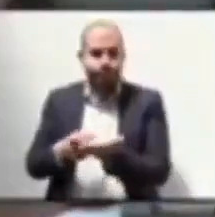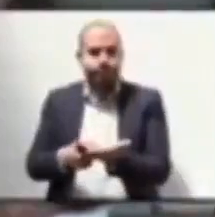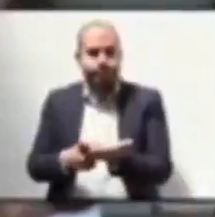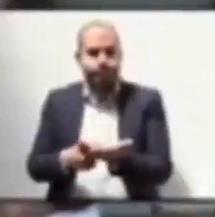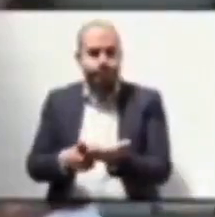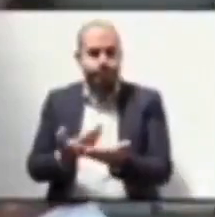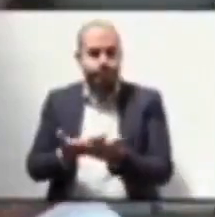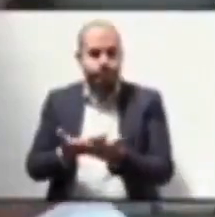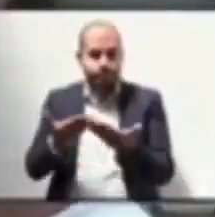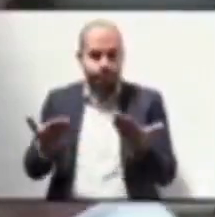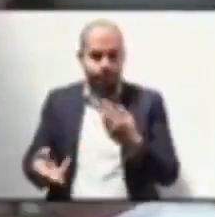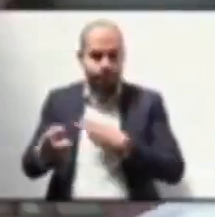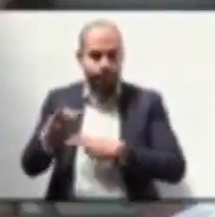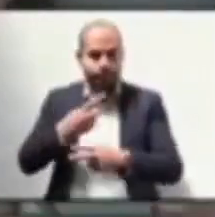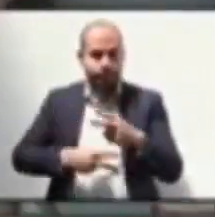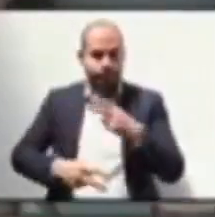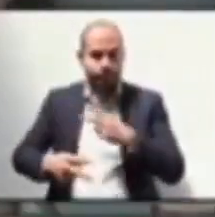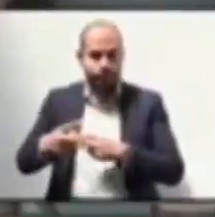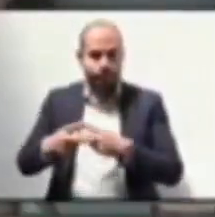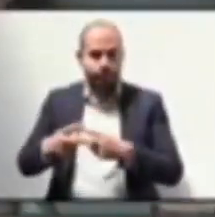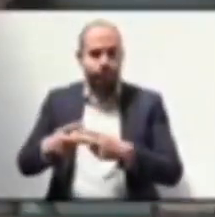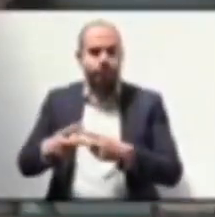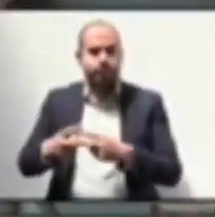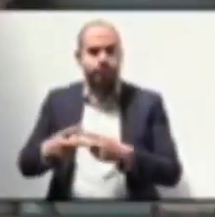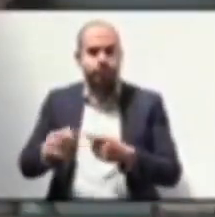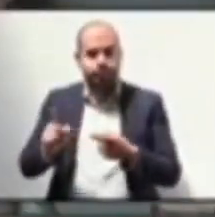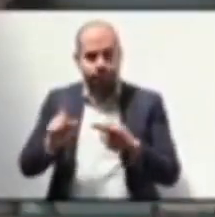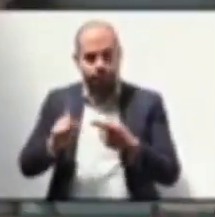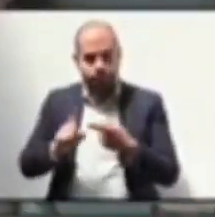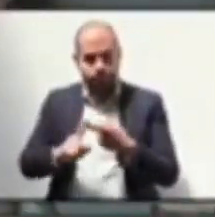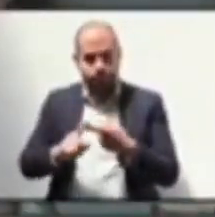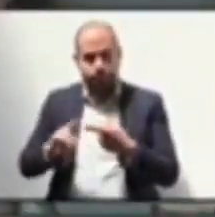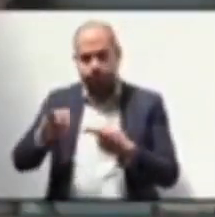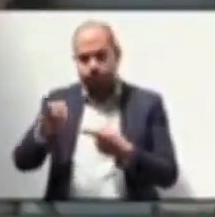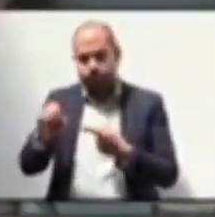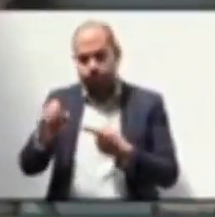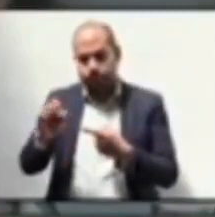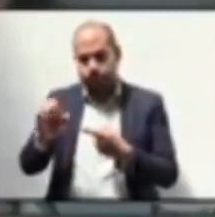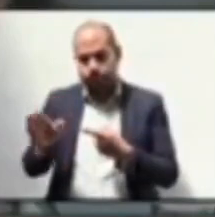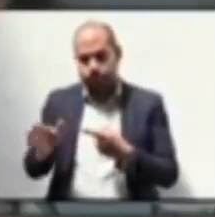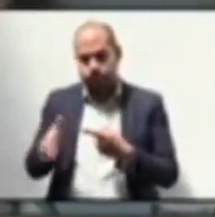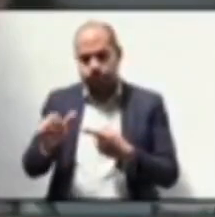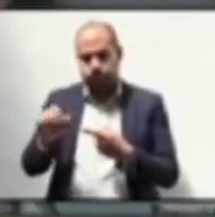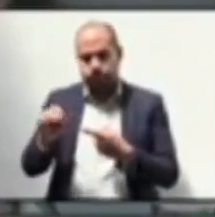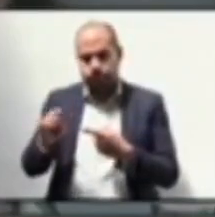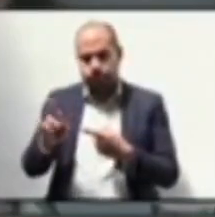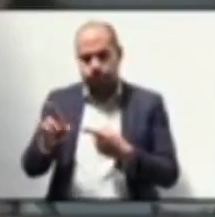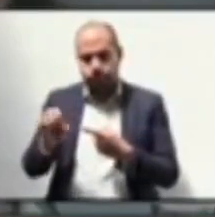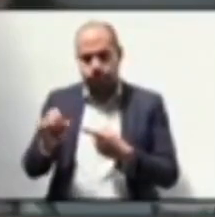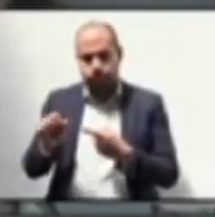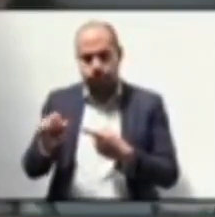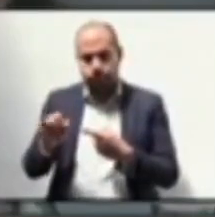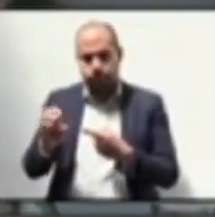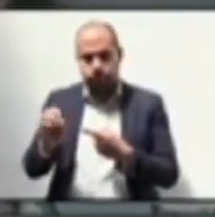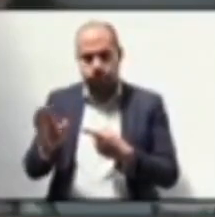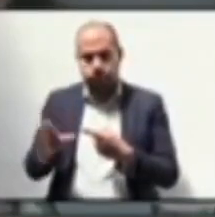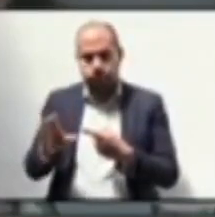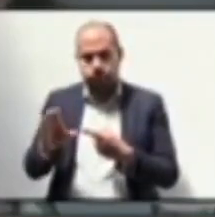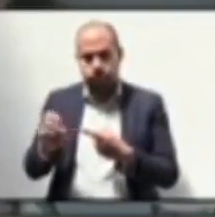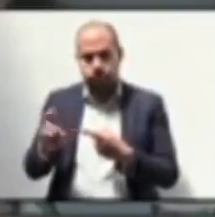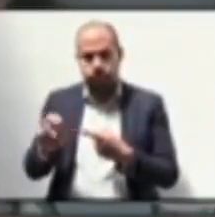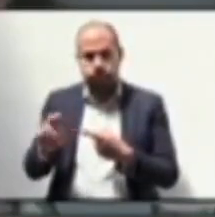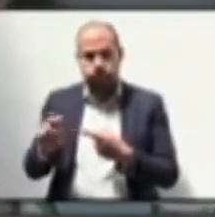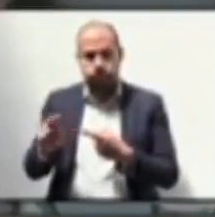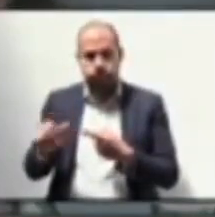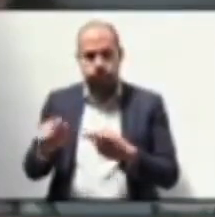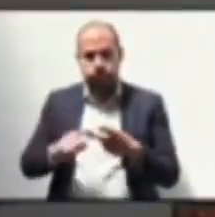Y encontrándose presentes los ciudadanos José Ambrosio Corona Carbarín y Jonathan